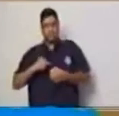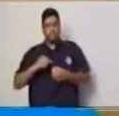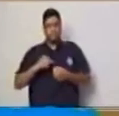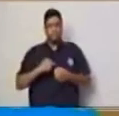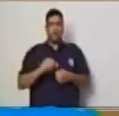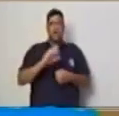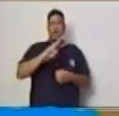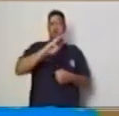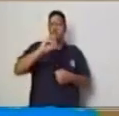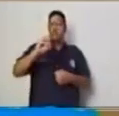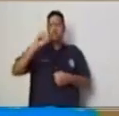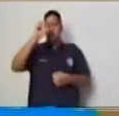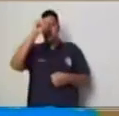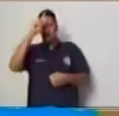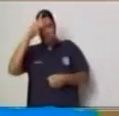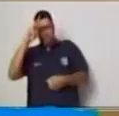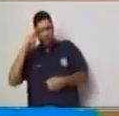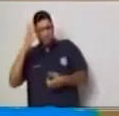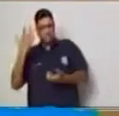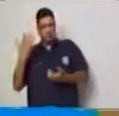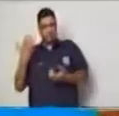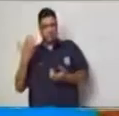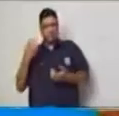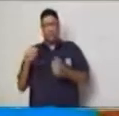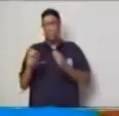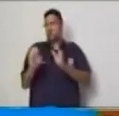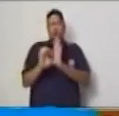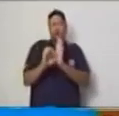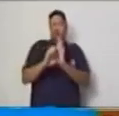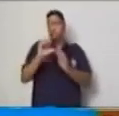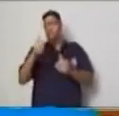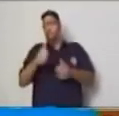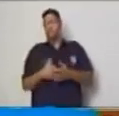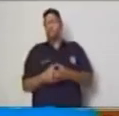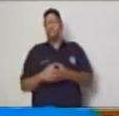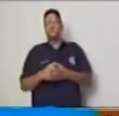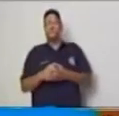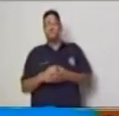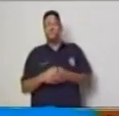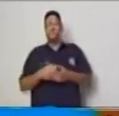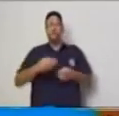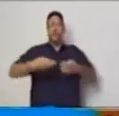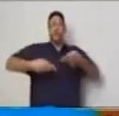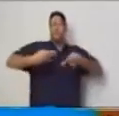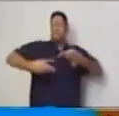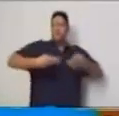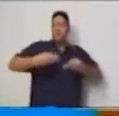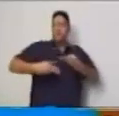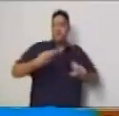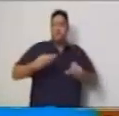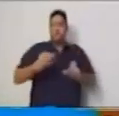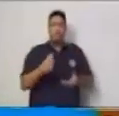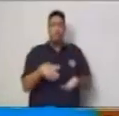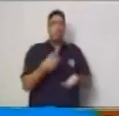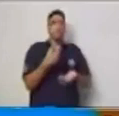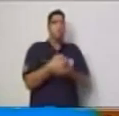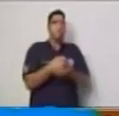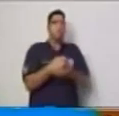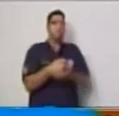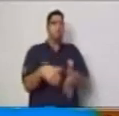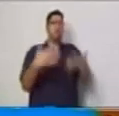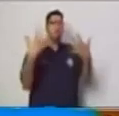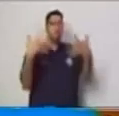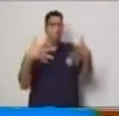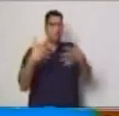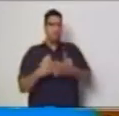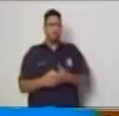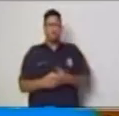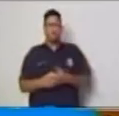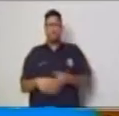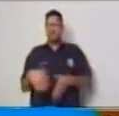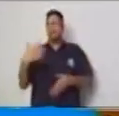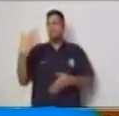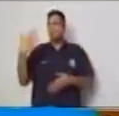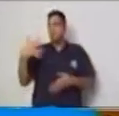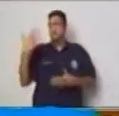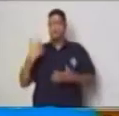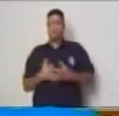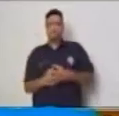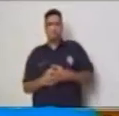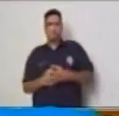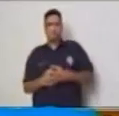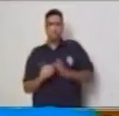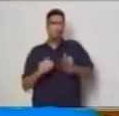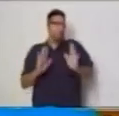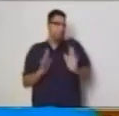5 quetzales, 10 quetzales, 15 quetzales según el valor que se le vaya dando a los objetos